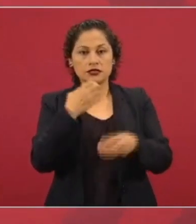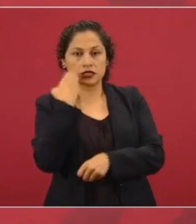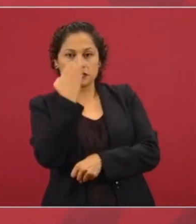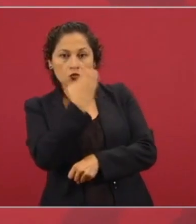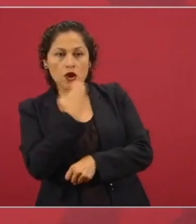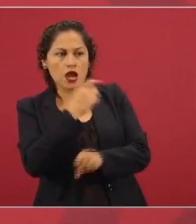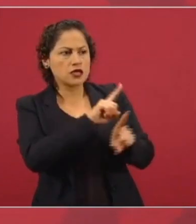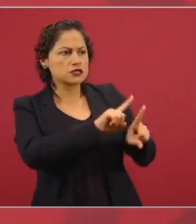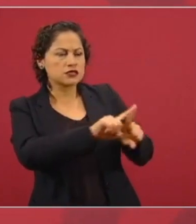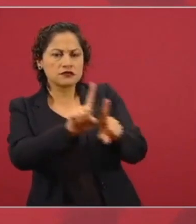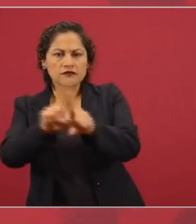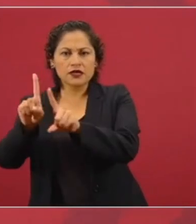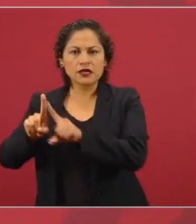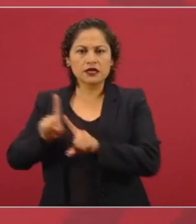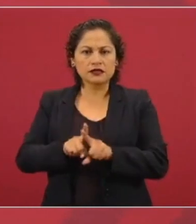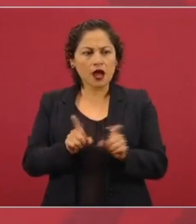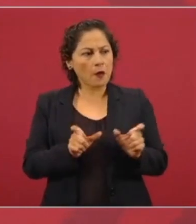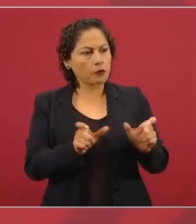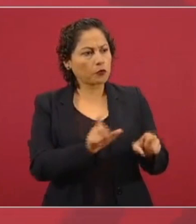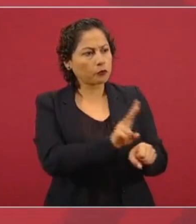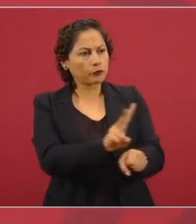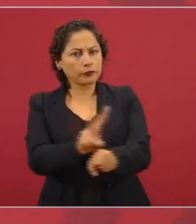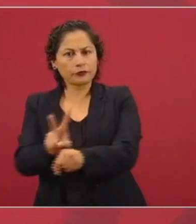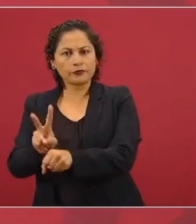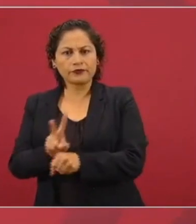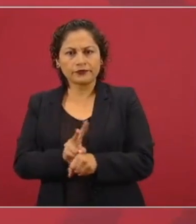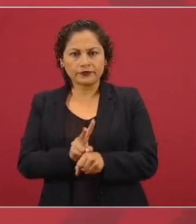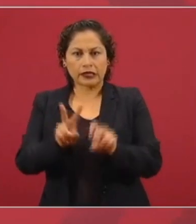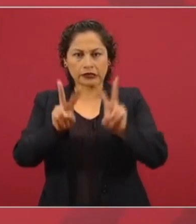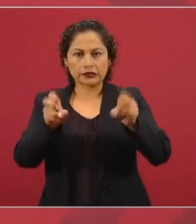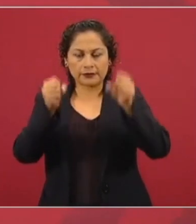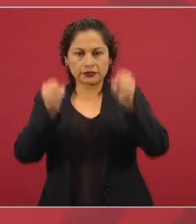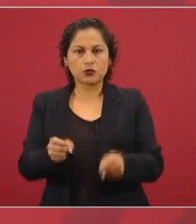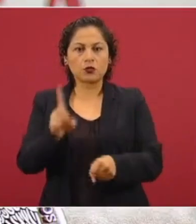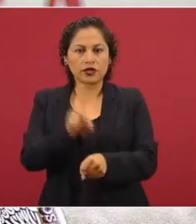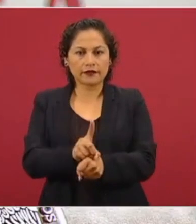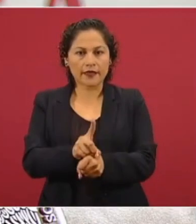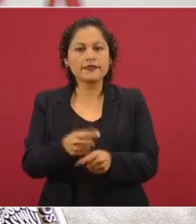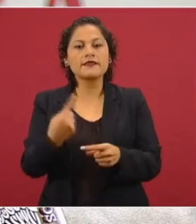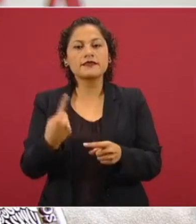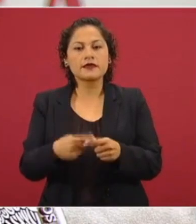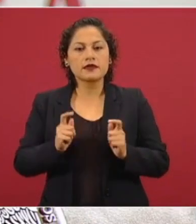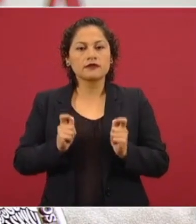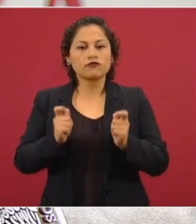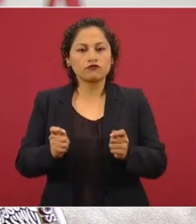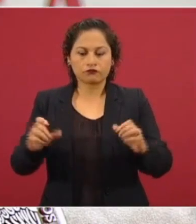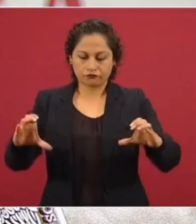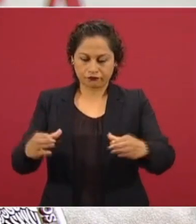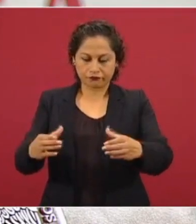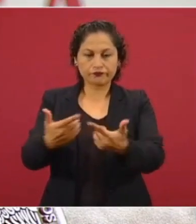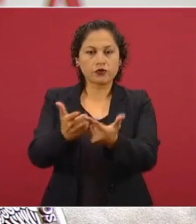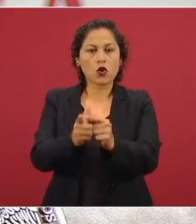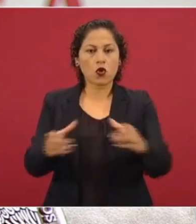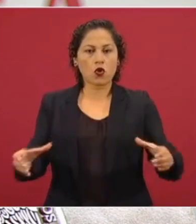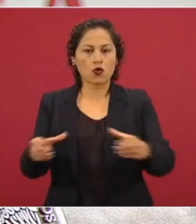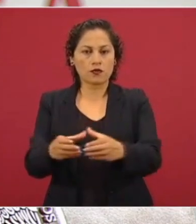por eso por creó este sistema ya existía